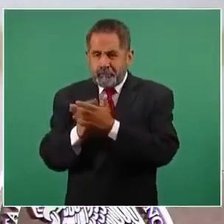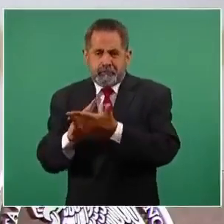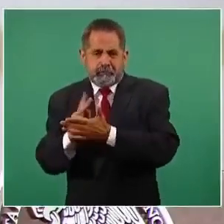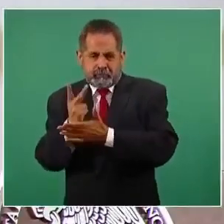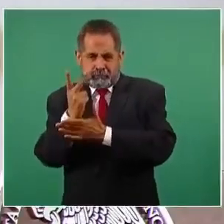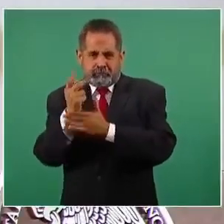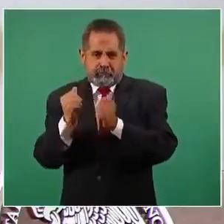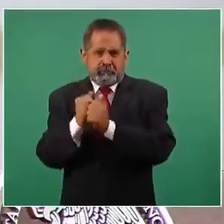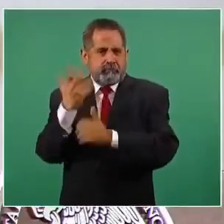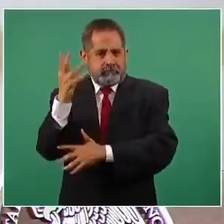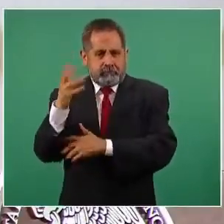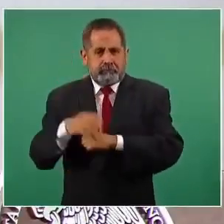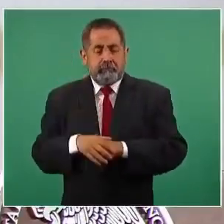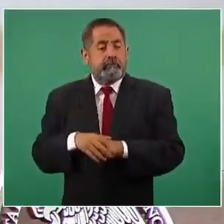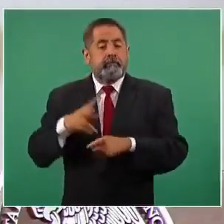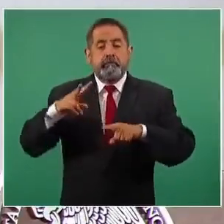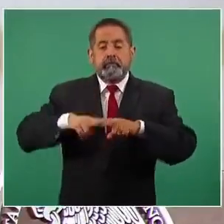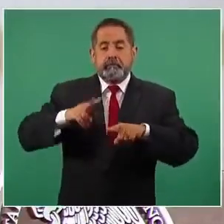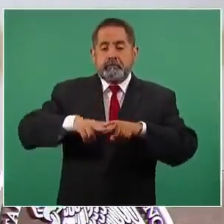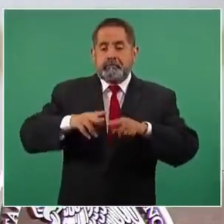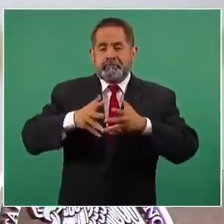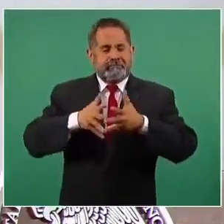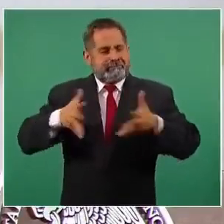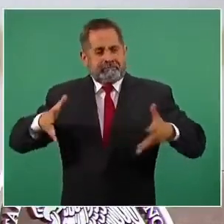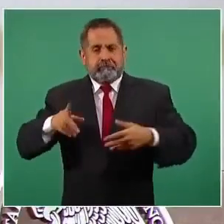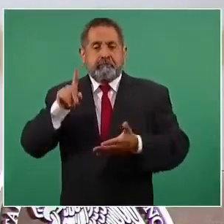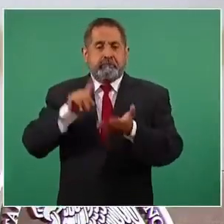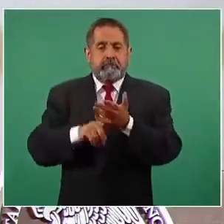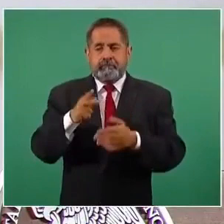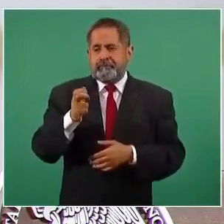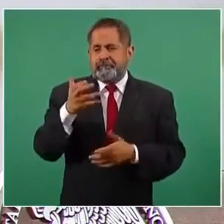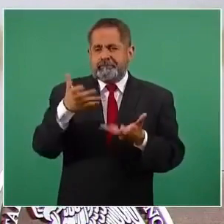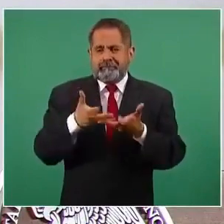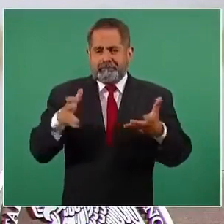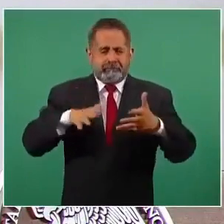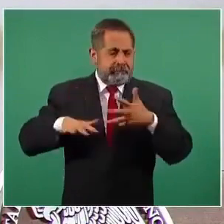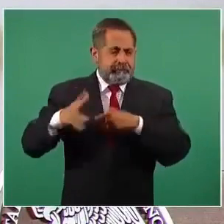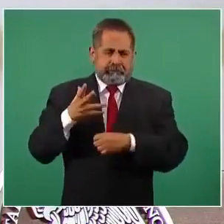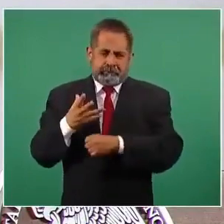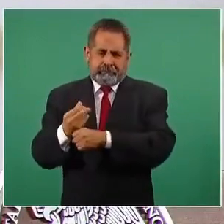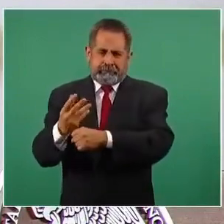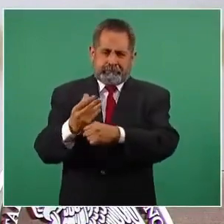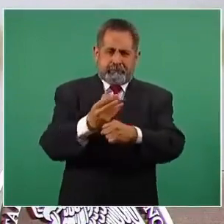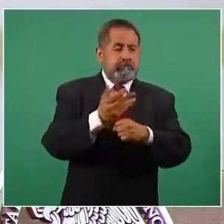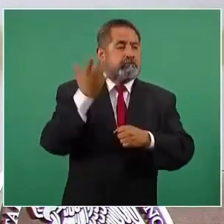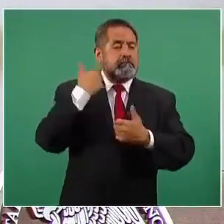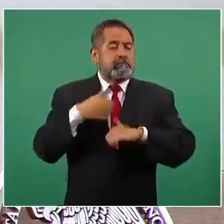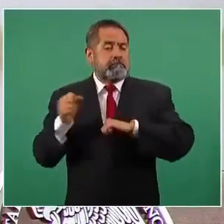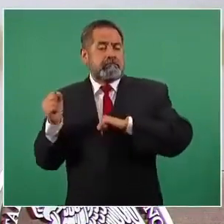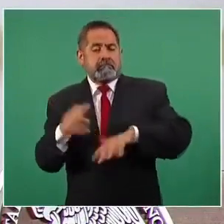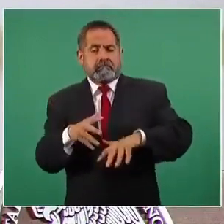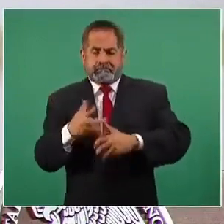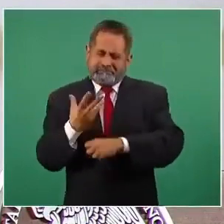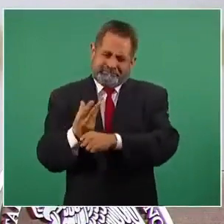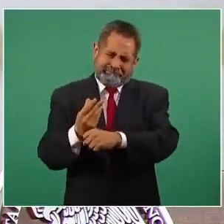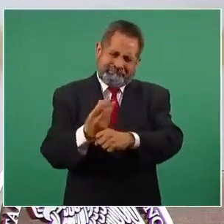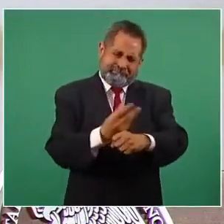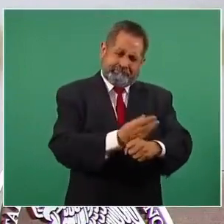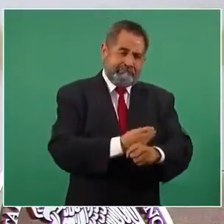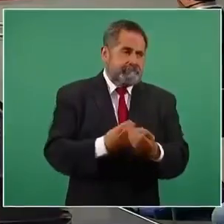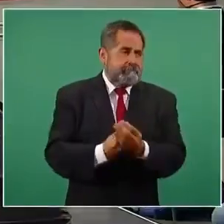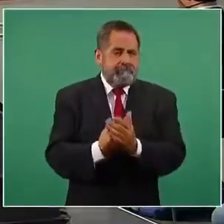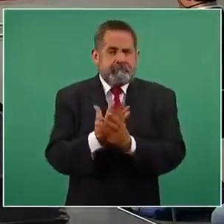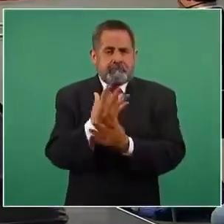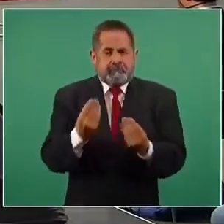y la ampliación de parques, cerca de mil hectáreas de parques y restauración de parques que estaban en mal estado. La segunda